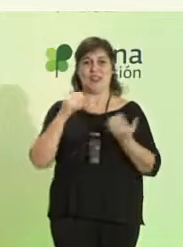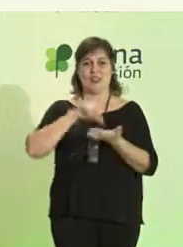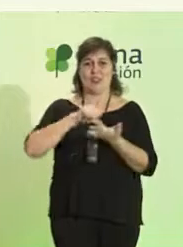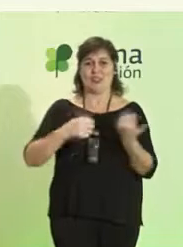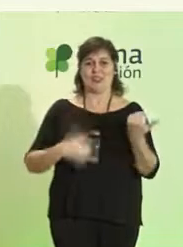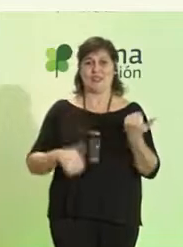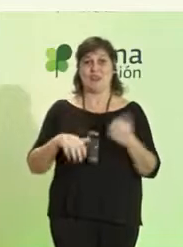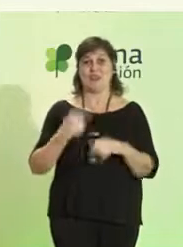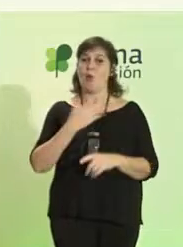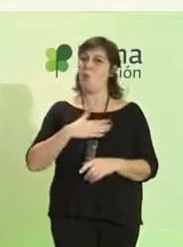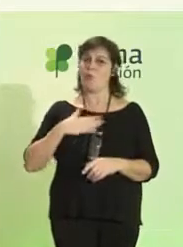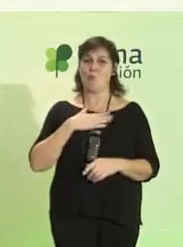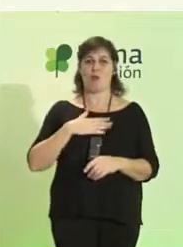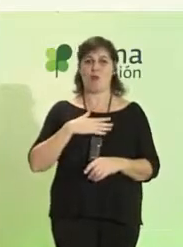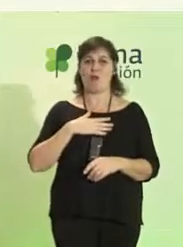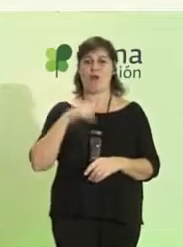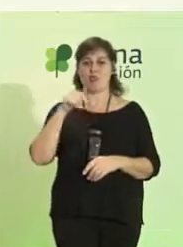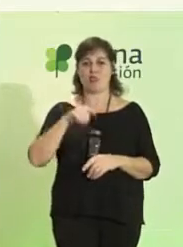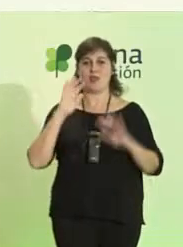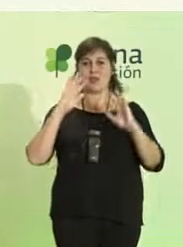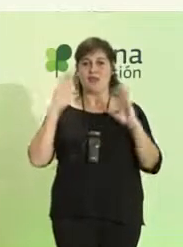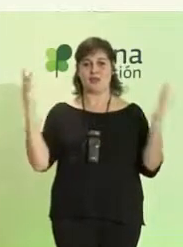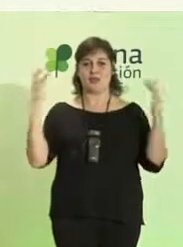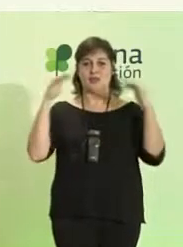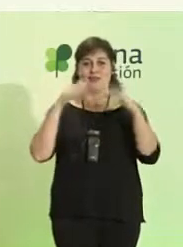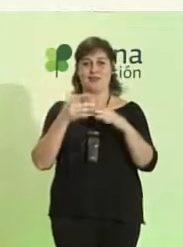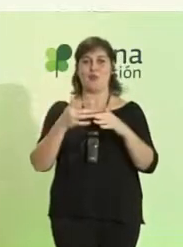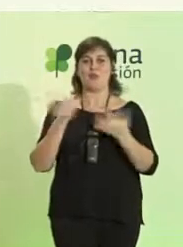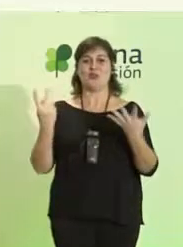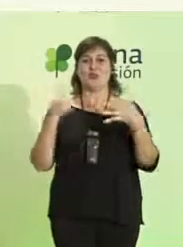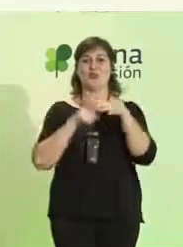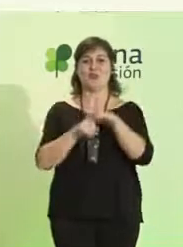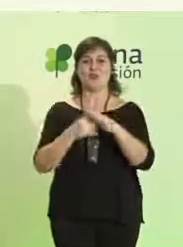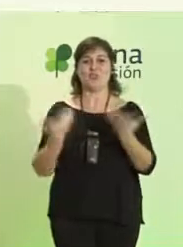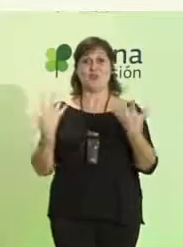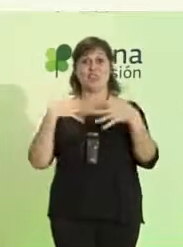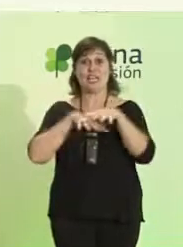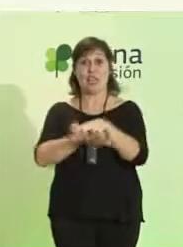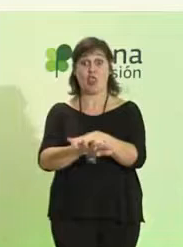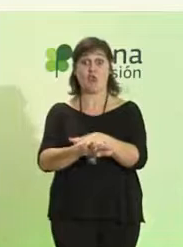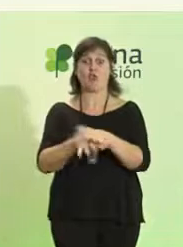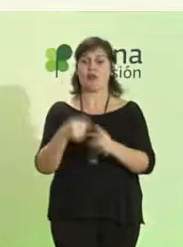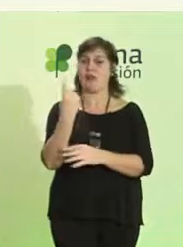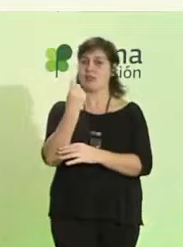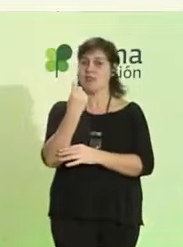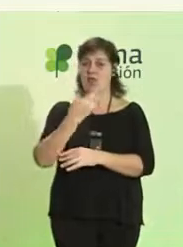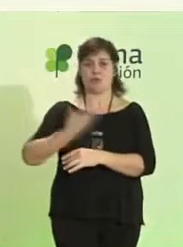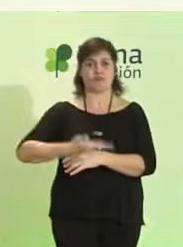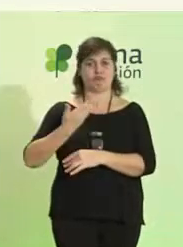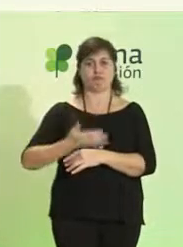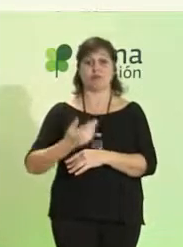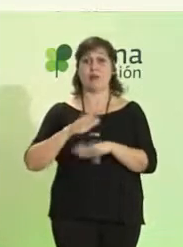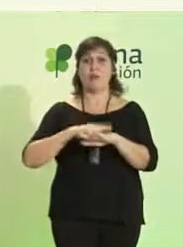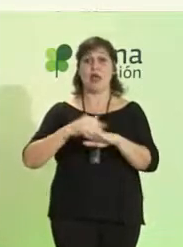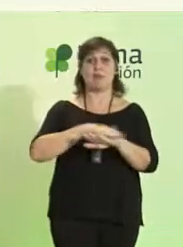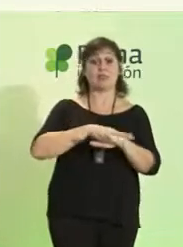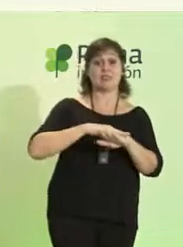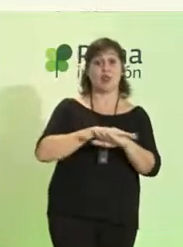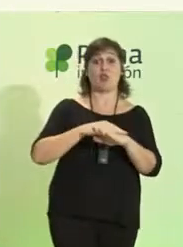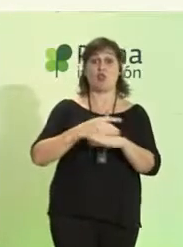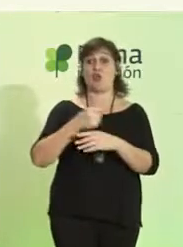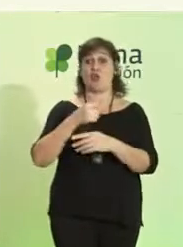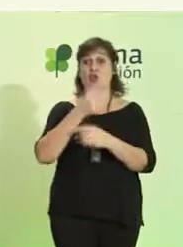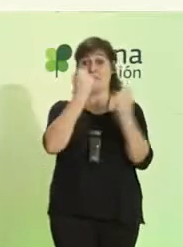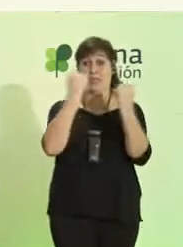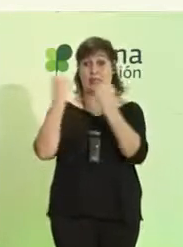Es un placer poder acoger este tipo de encuentros inclusivos e integradores necesarios y esenciales para que tanto Administraciones como